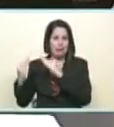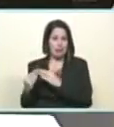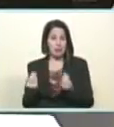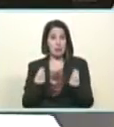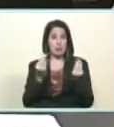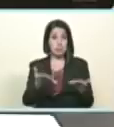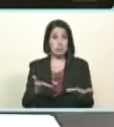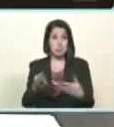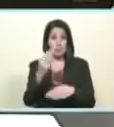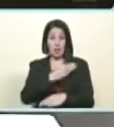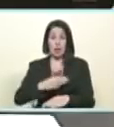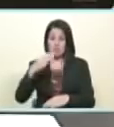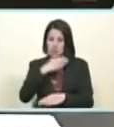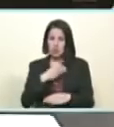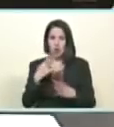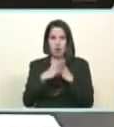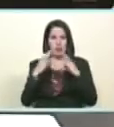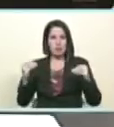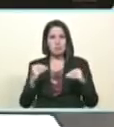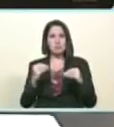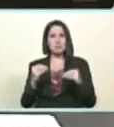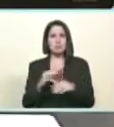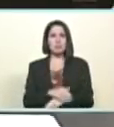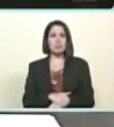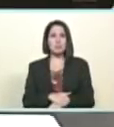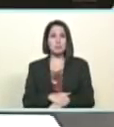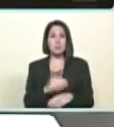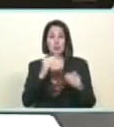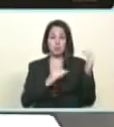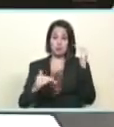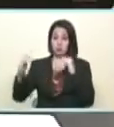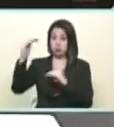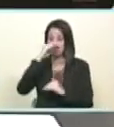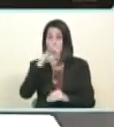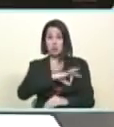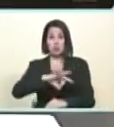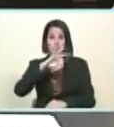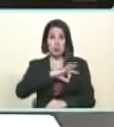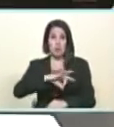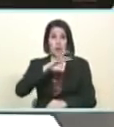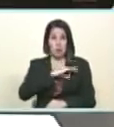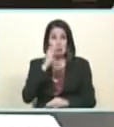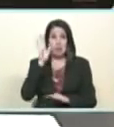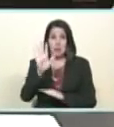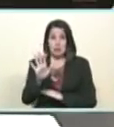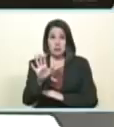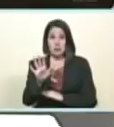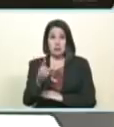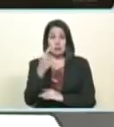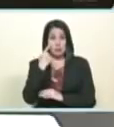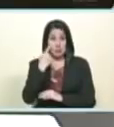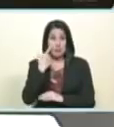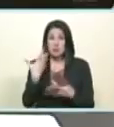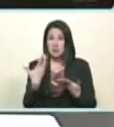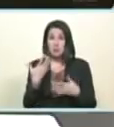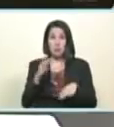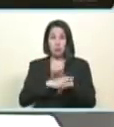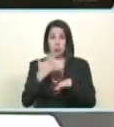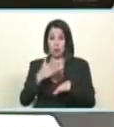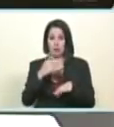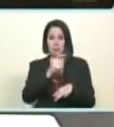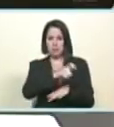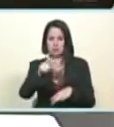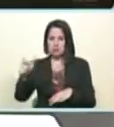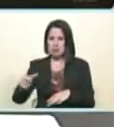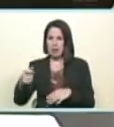de las misiones y grandes misiones la dimensión del socialismo en lo social allí ubiquen los compatriotas porque hay compañeros que